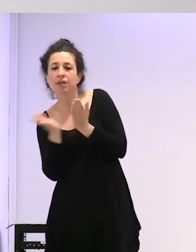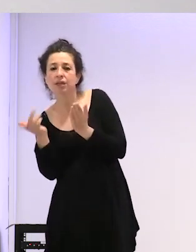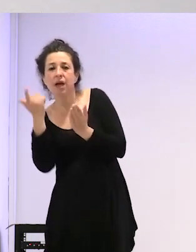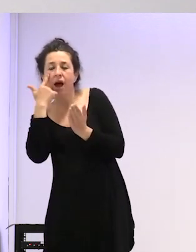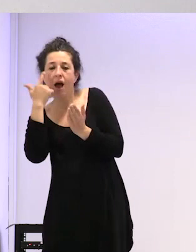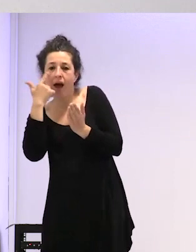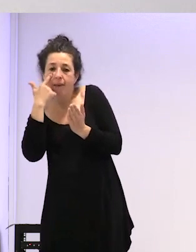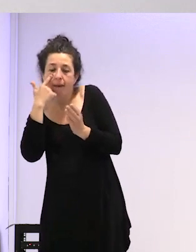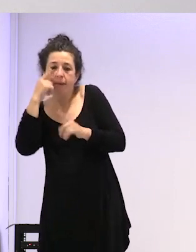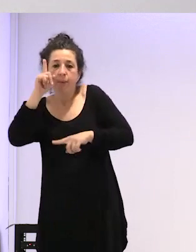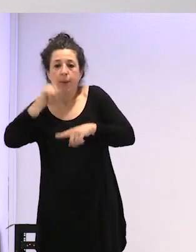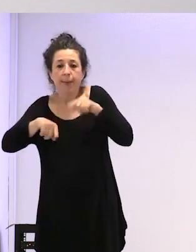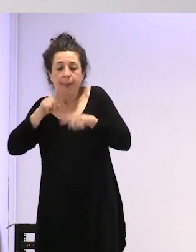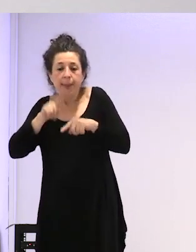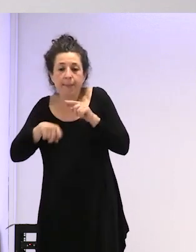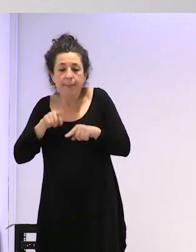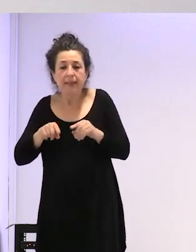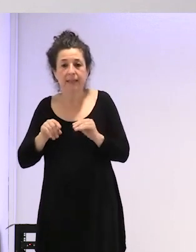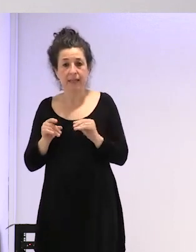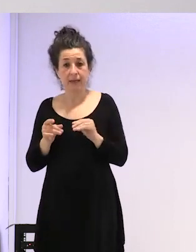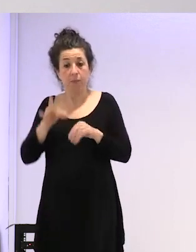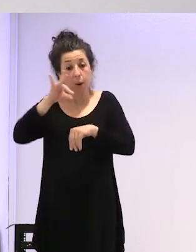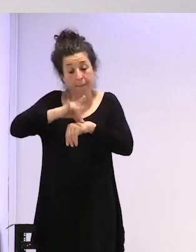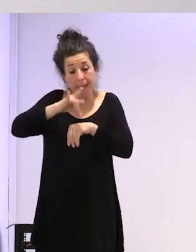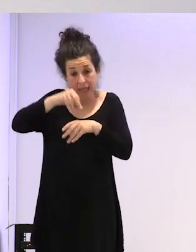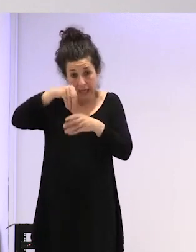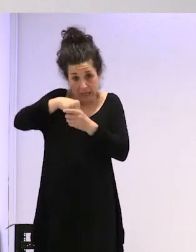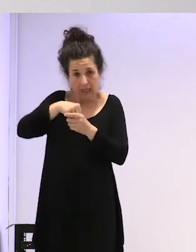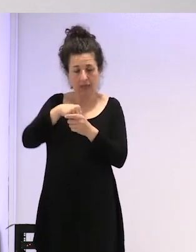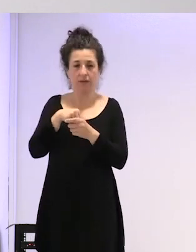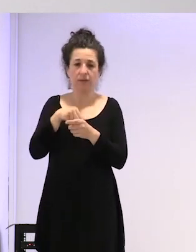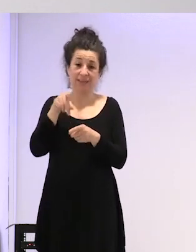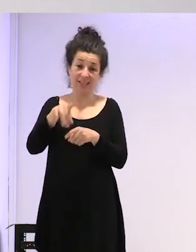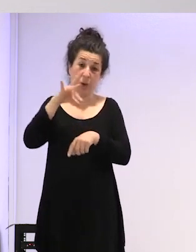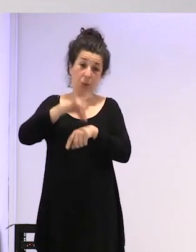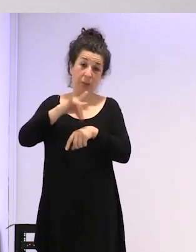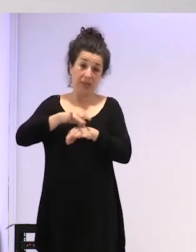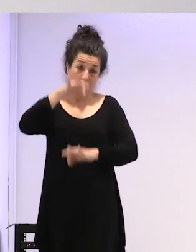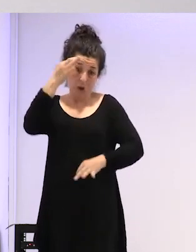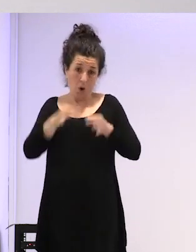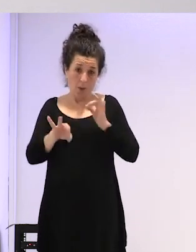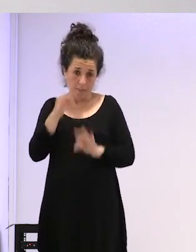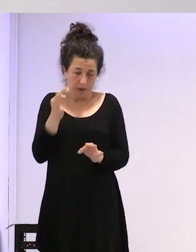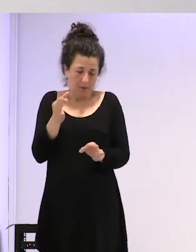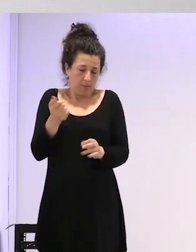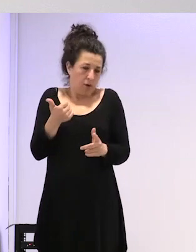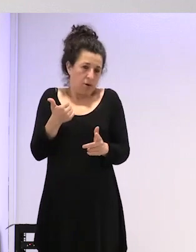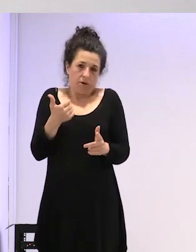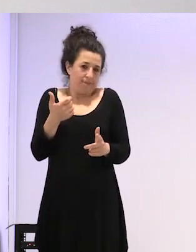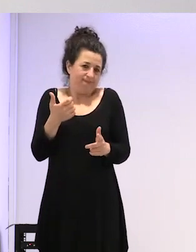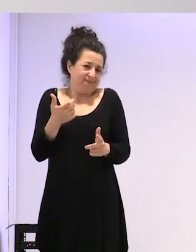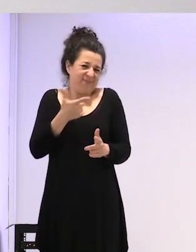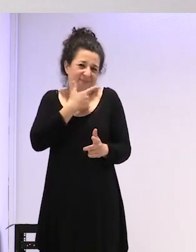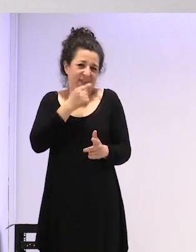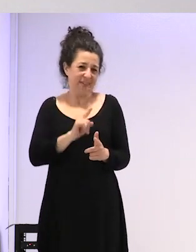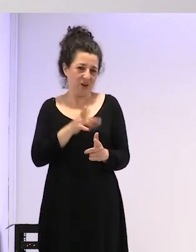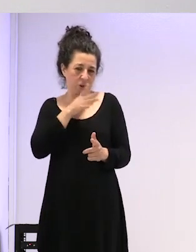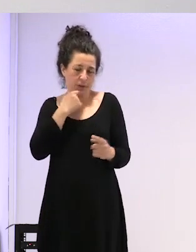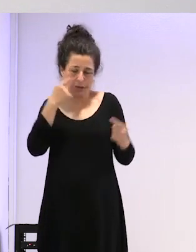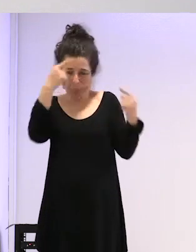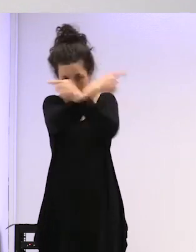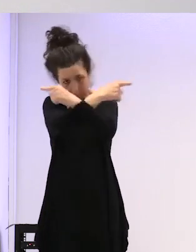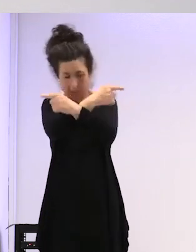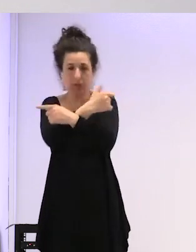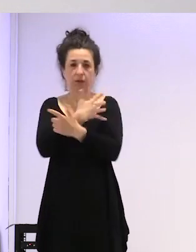dentro de lo que hay de medicina que es un endocrinólogo es poco probable que lo haga porque se le cruzan los cables o tiene una